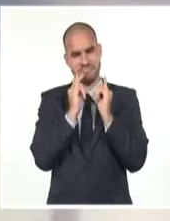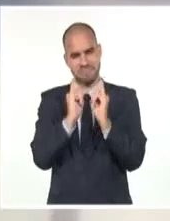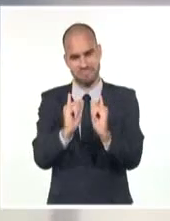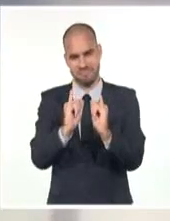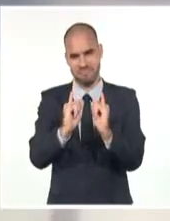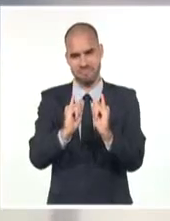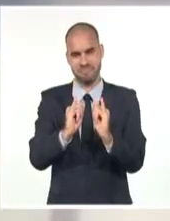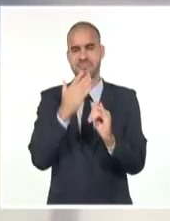en El Estelar. Buenas noches.